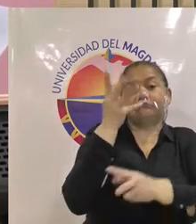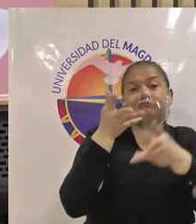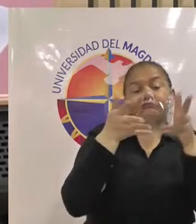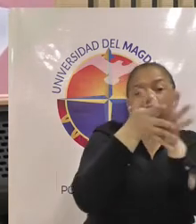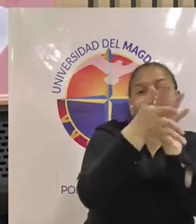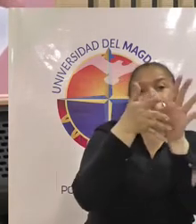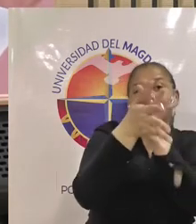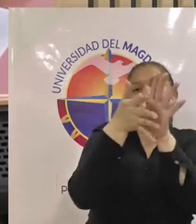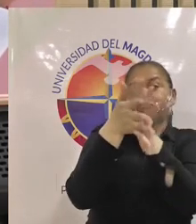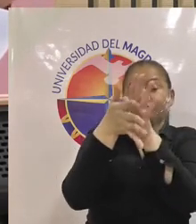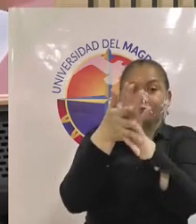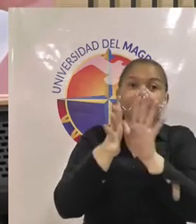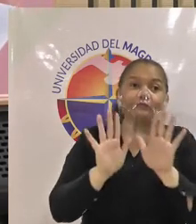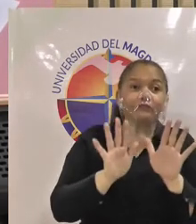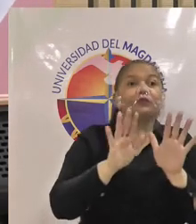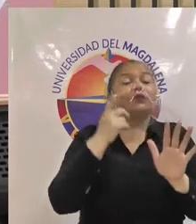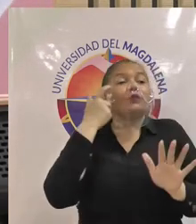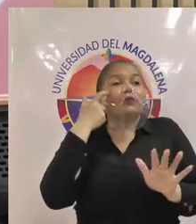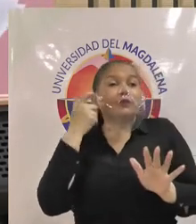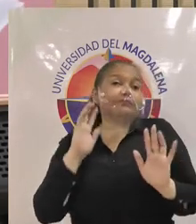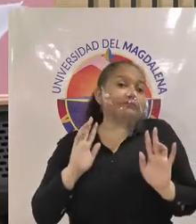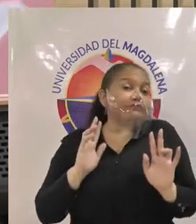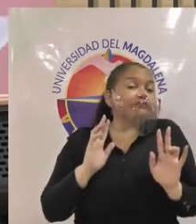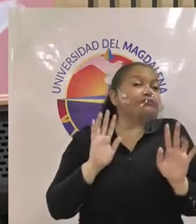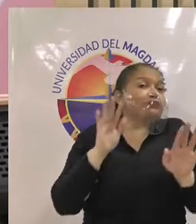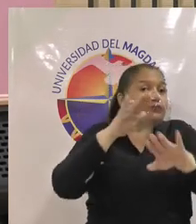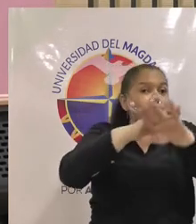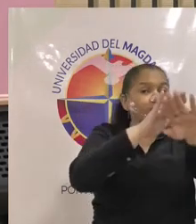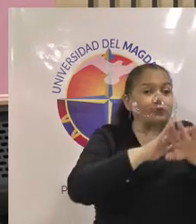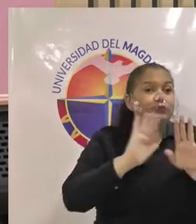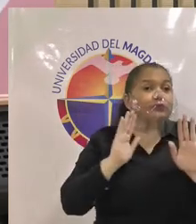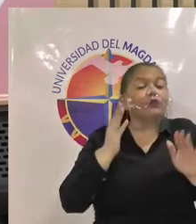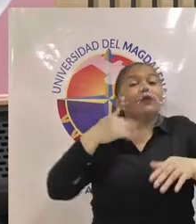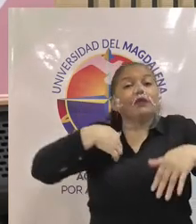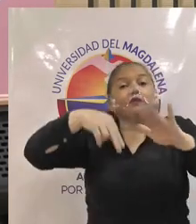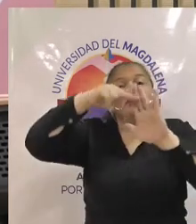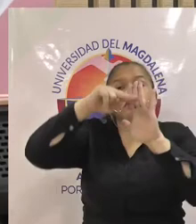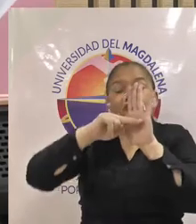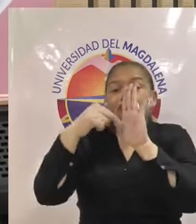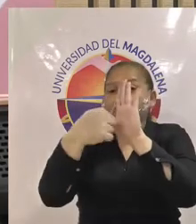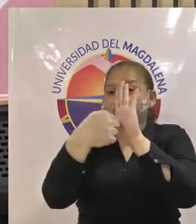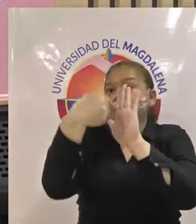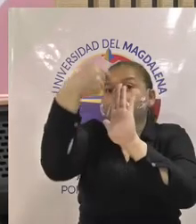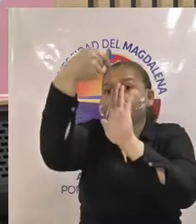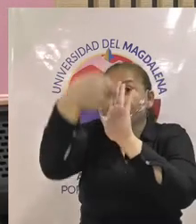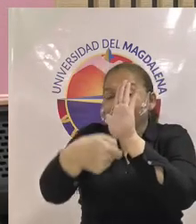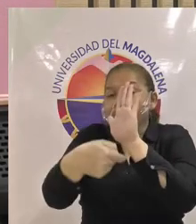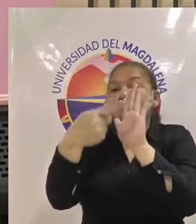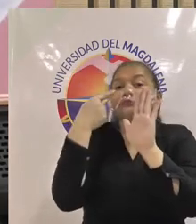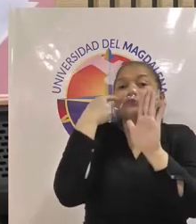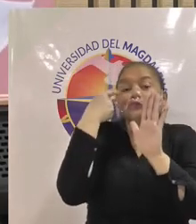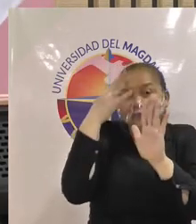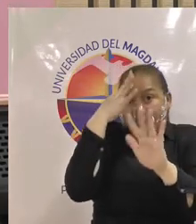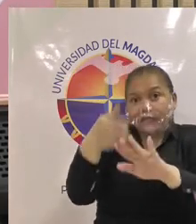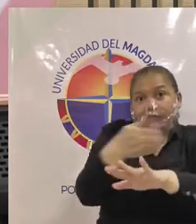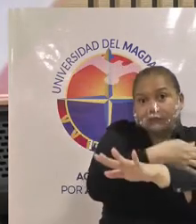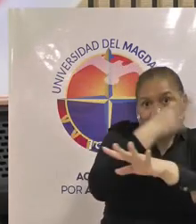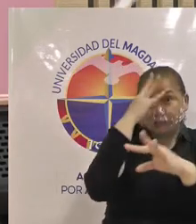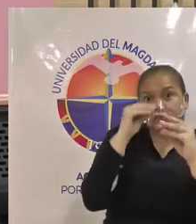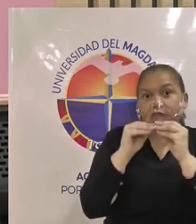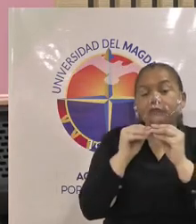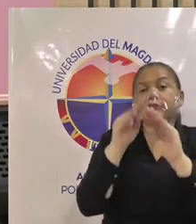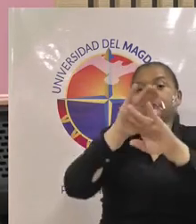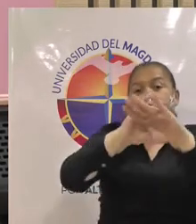que van a disponer cada una de las parejas de unas reglas de juego que ya están consignadas en esta metodología